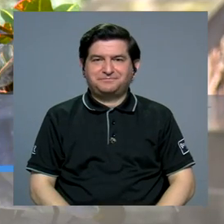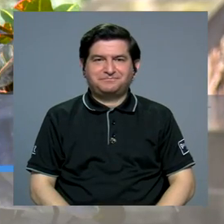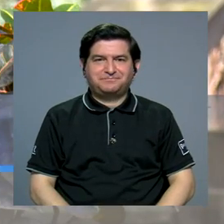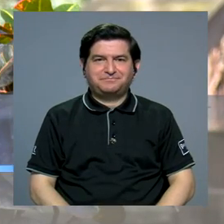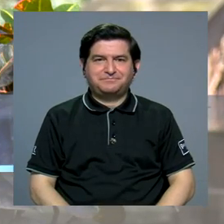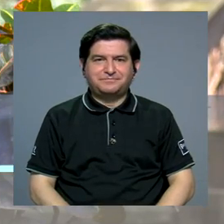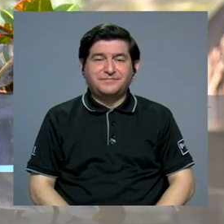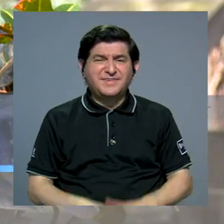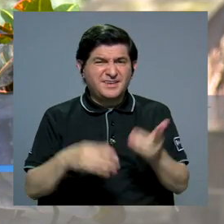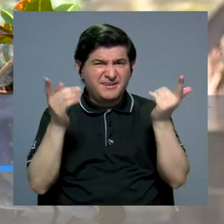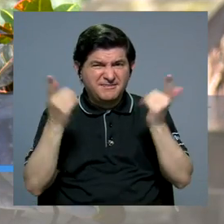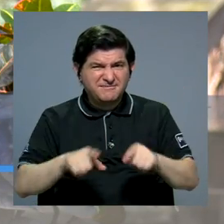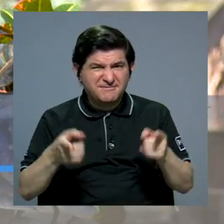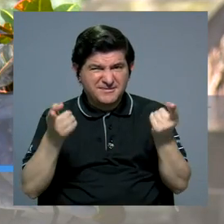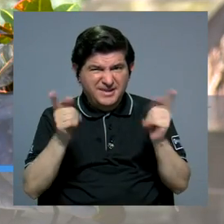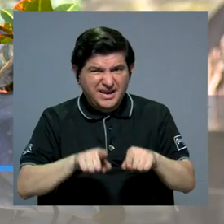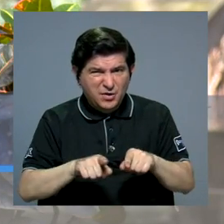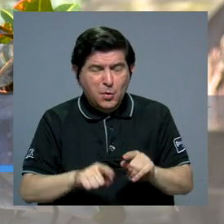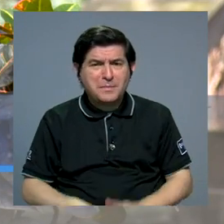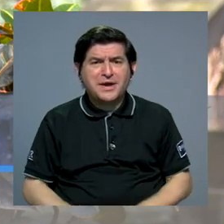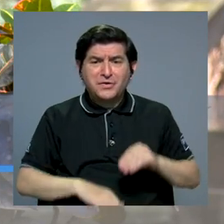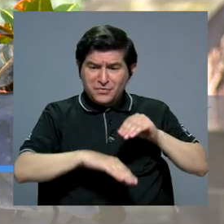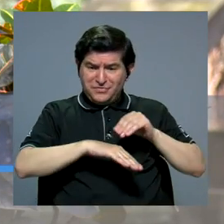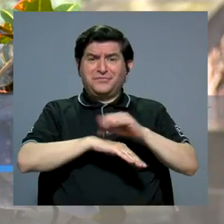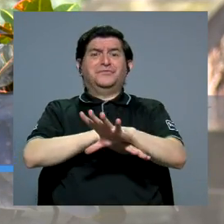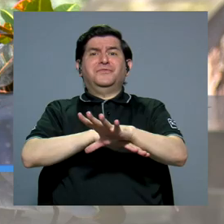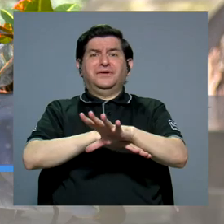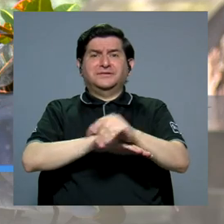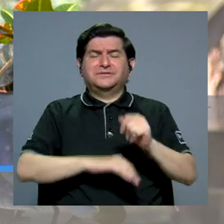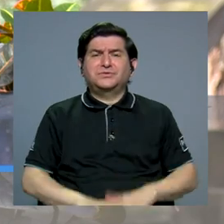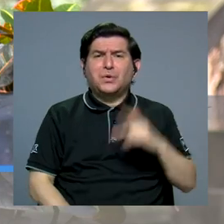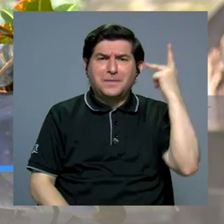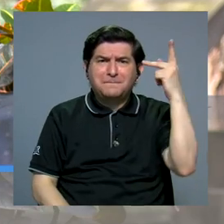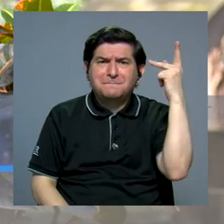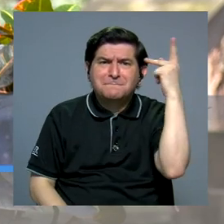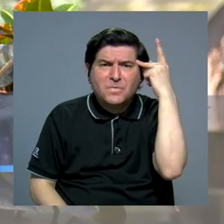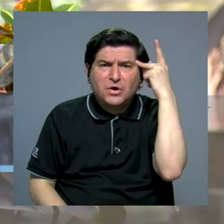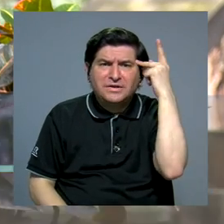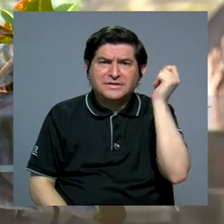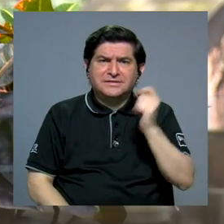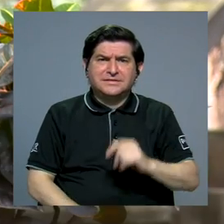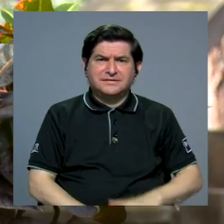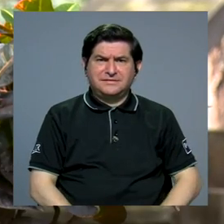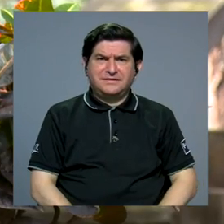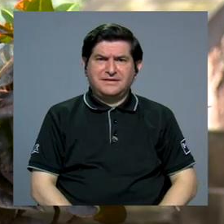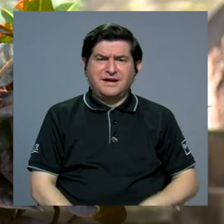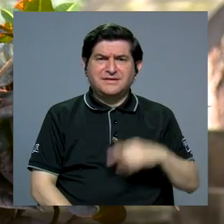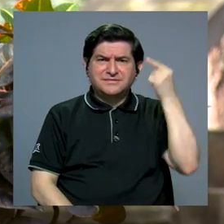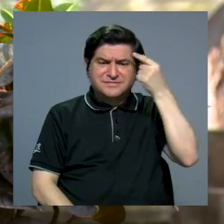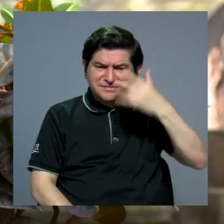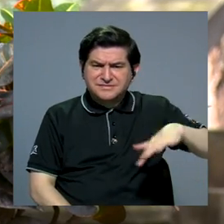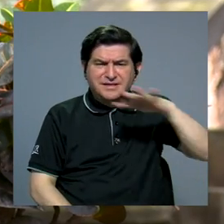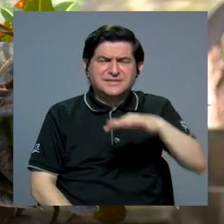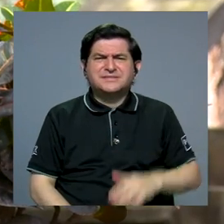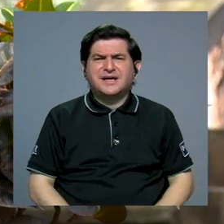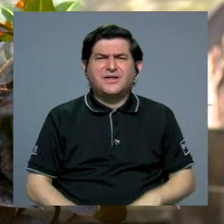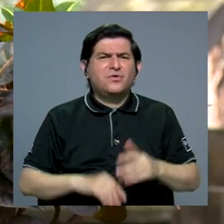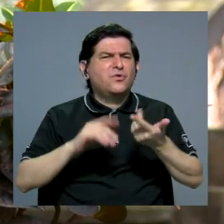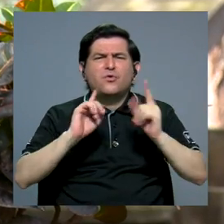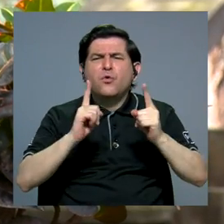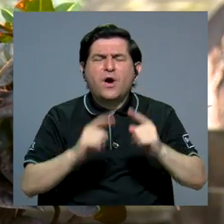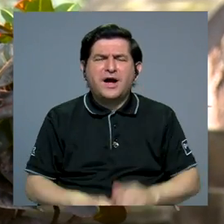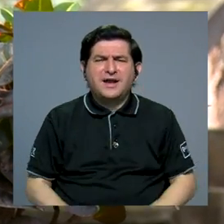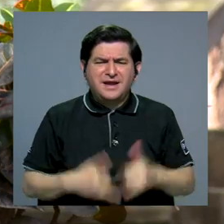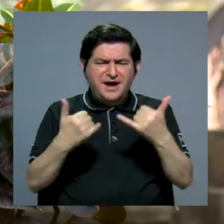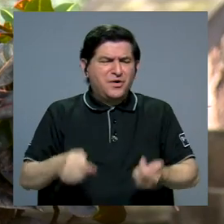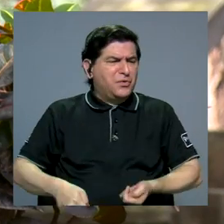Este es un fenómeno que es una consecuencia de políticas de Estado, ¿cuáles son esas políticas de Estado